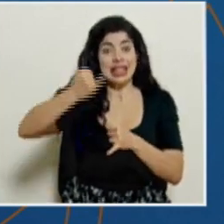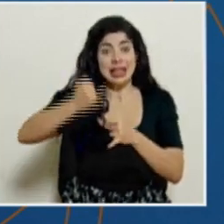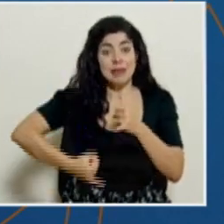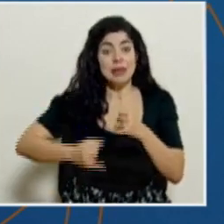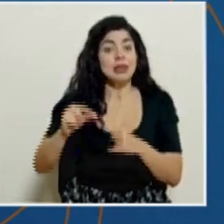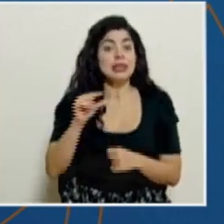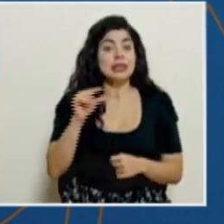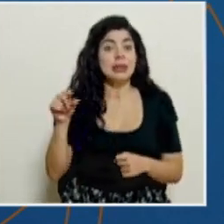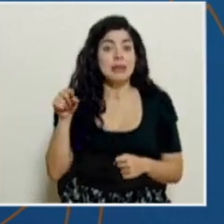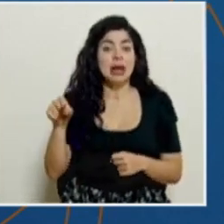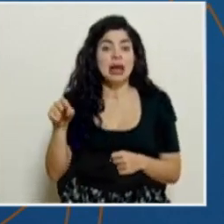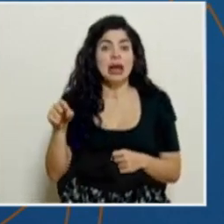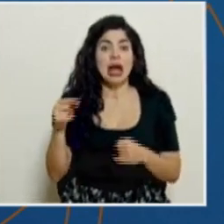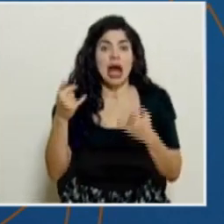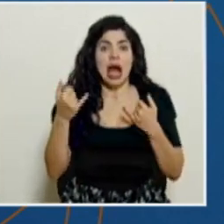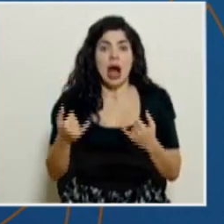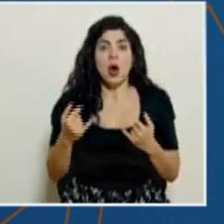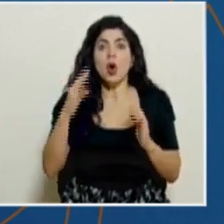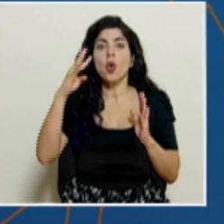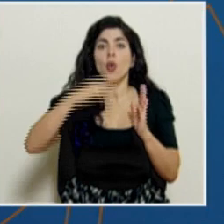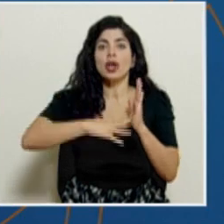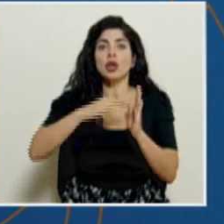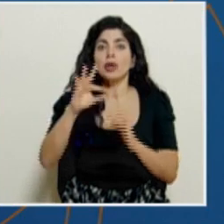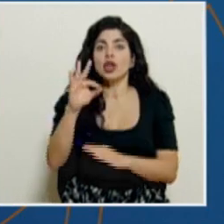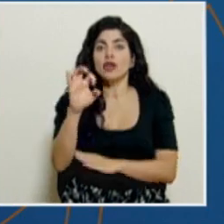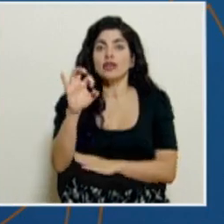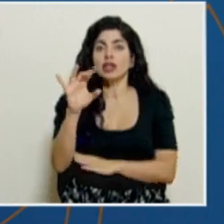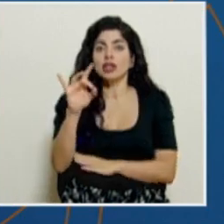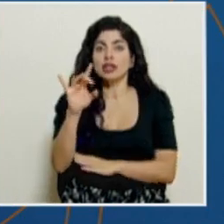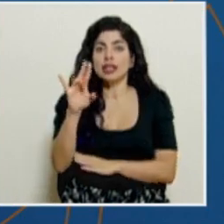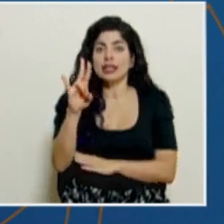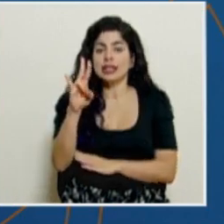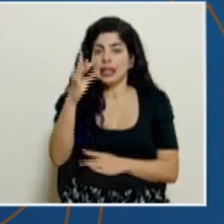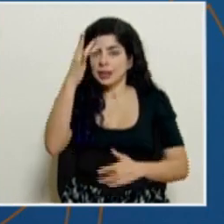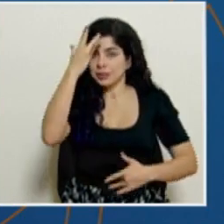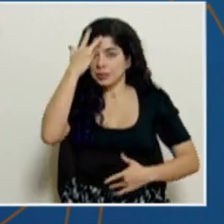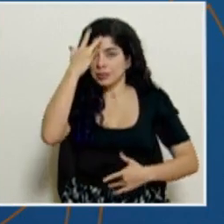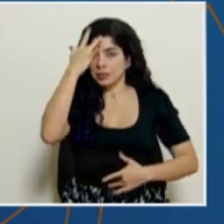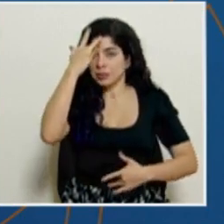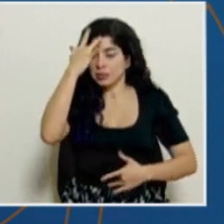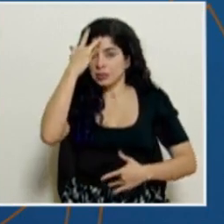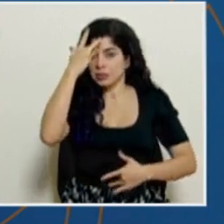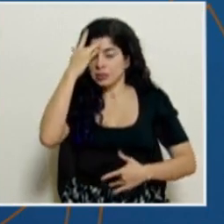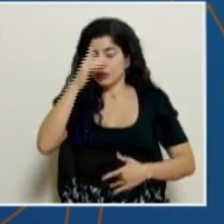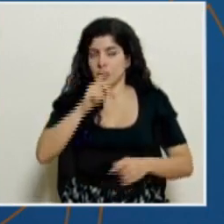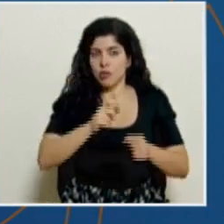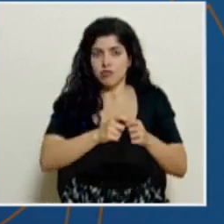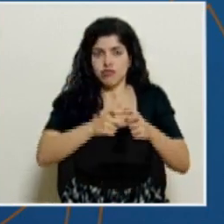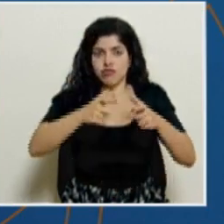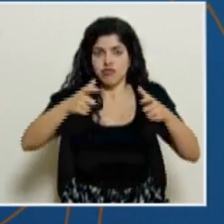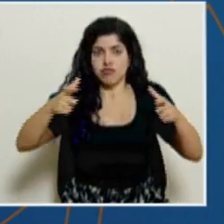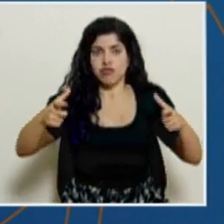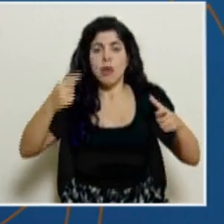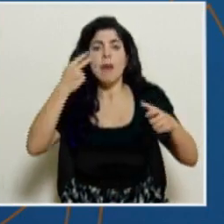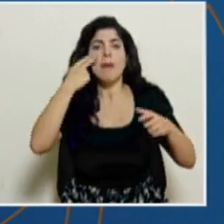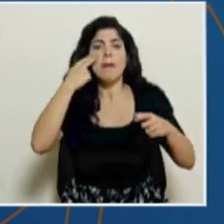estamos ya cerrando con 4.987 casos en un franco aumento. Ustedes ven la línea